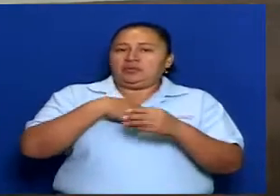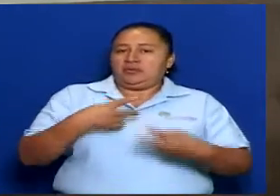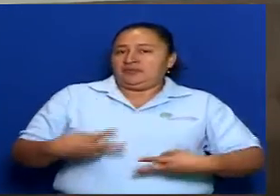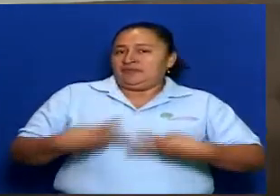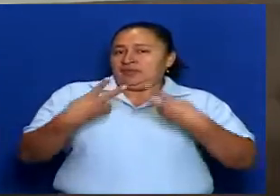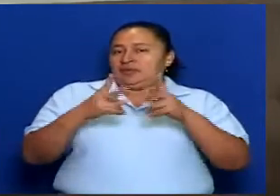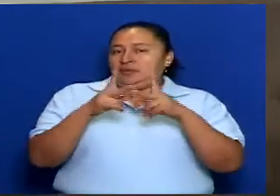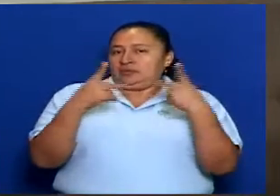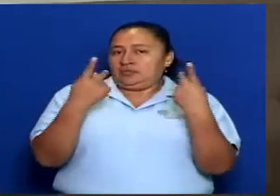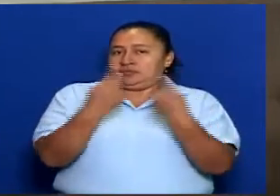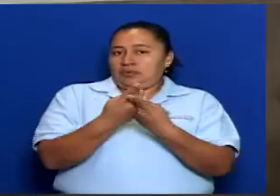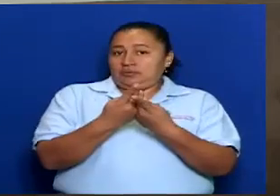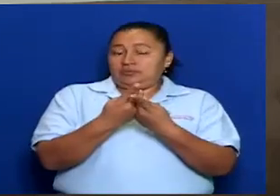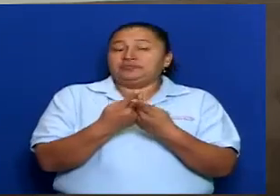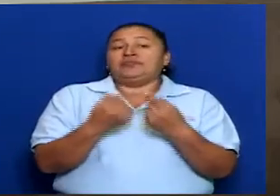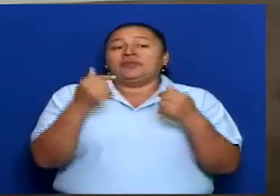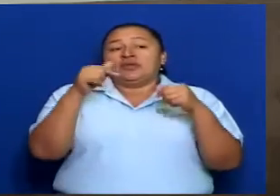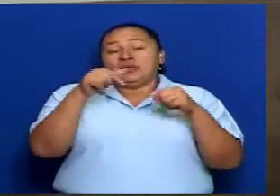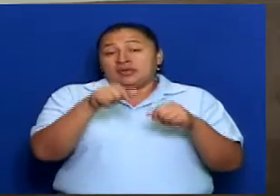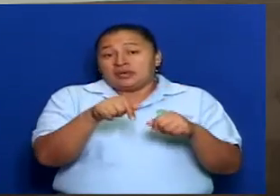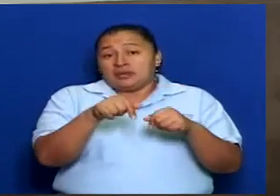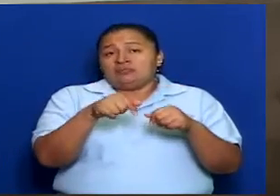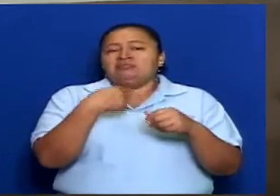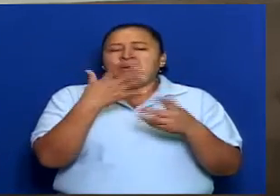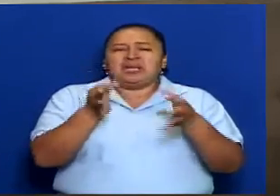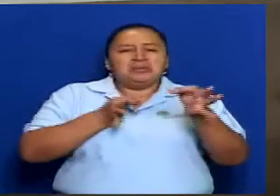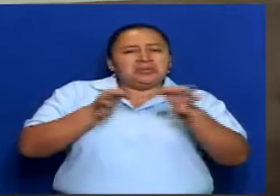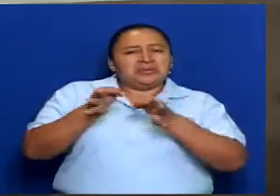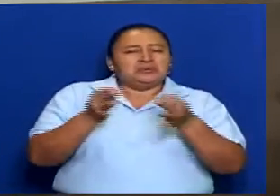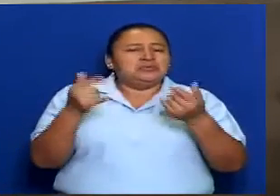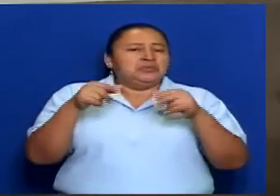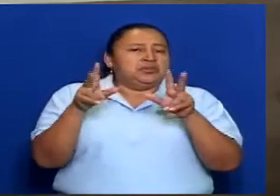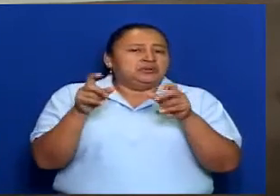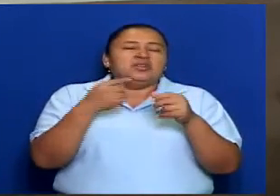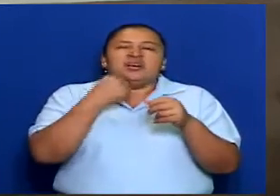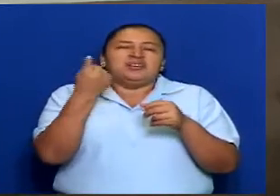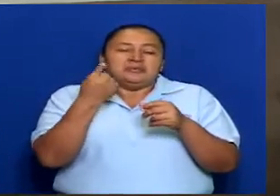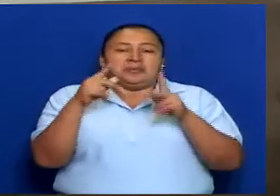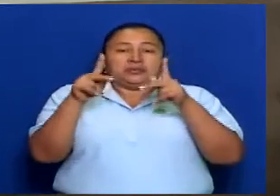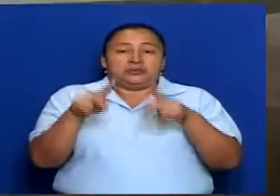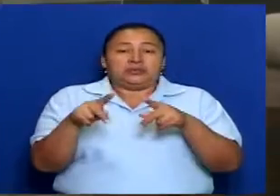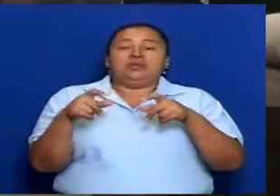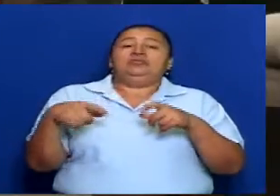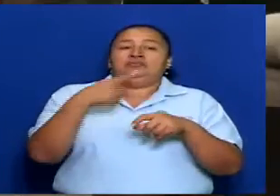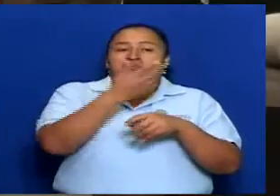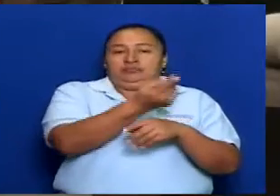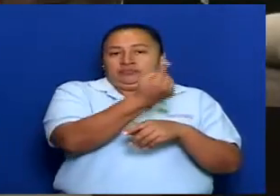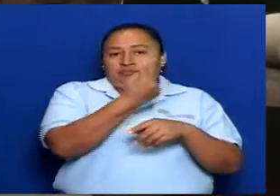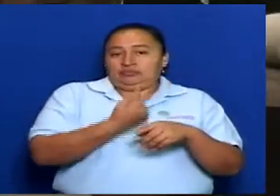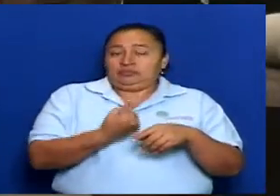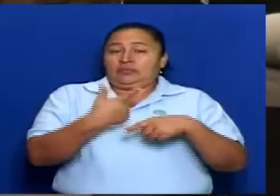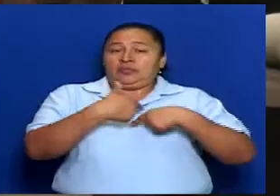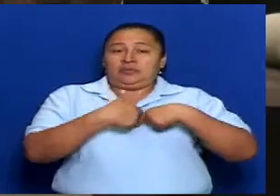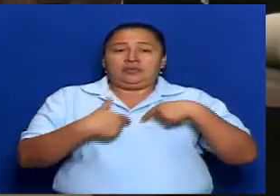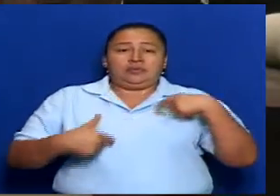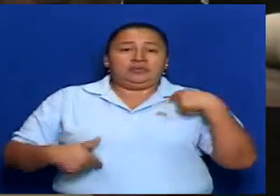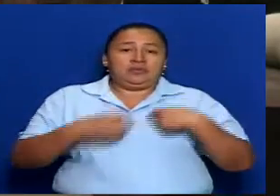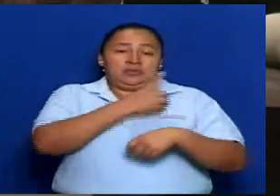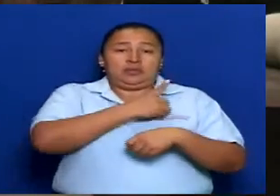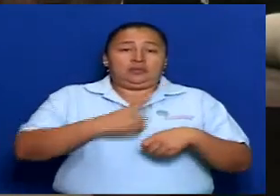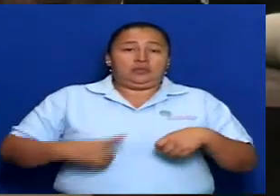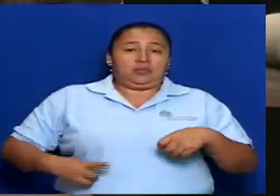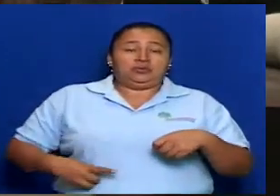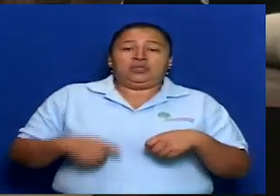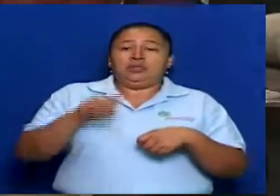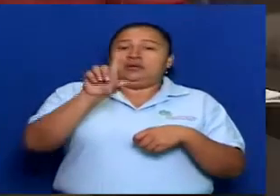este tema, hemos invitado a las diputadas Loria Raquel Dixon, presidenta de la Comisión, y también a